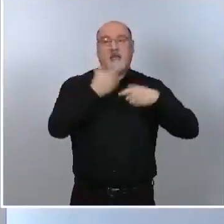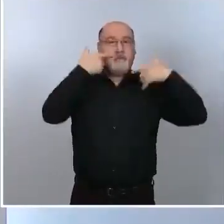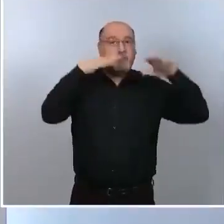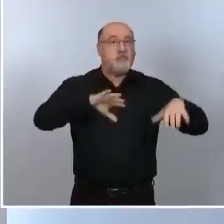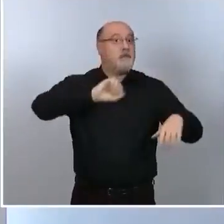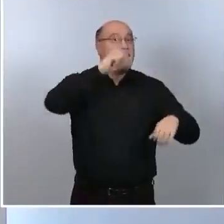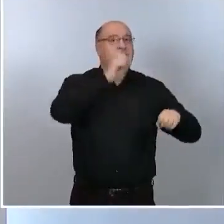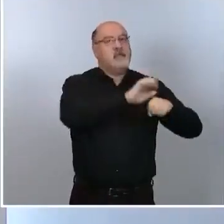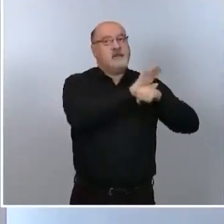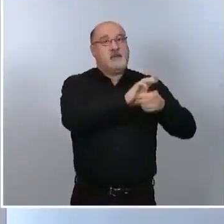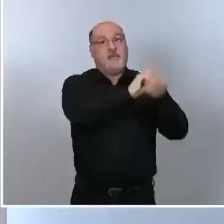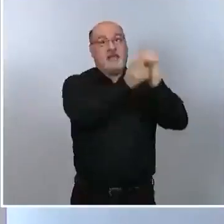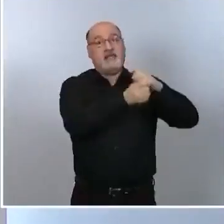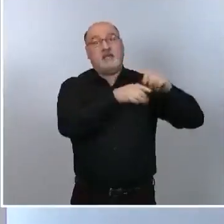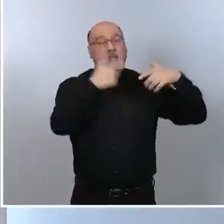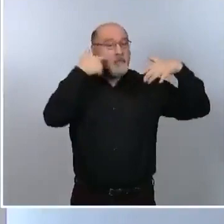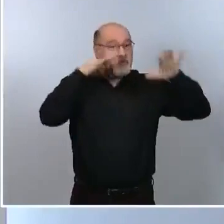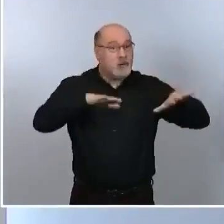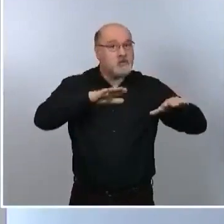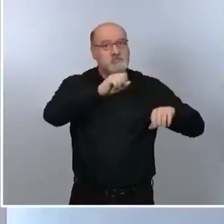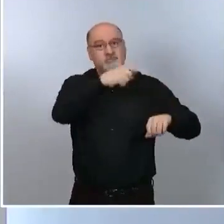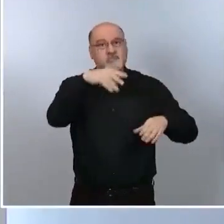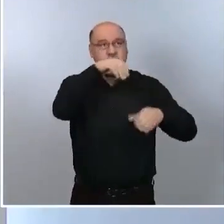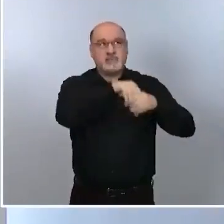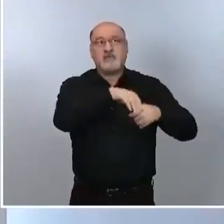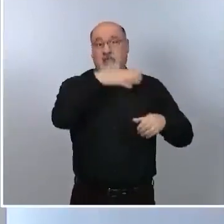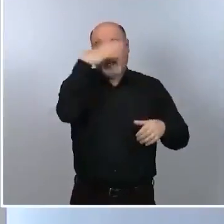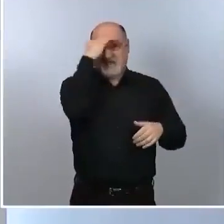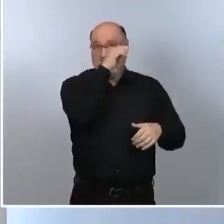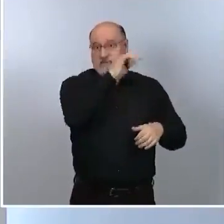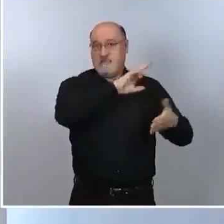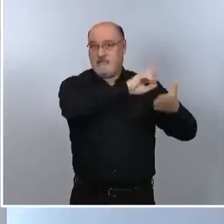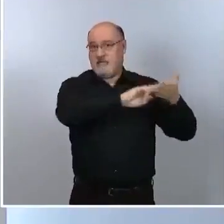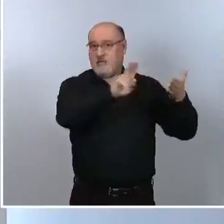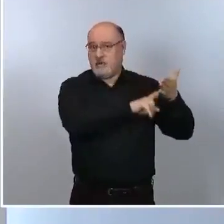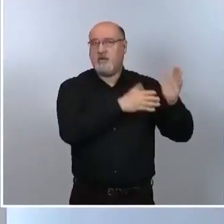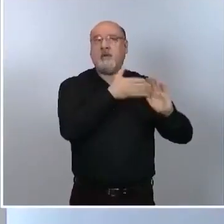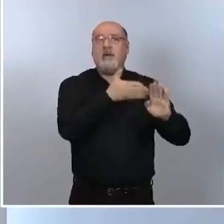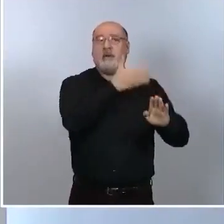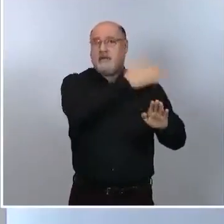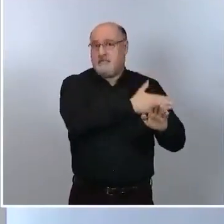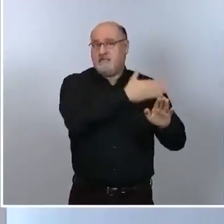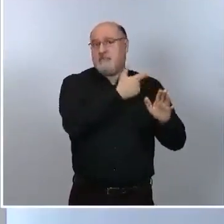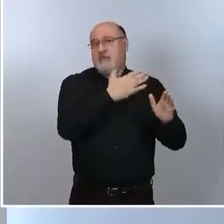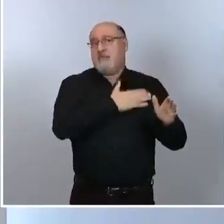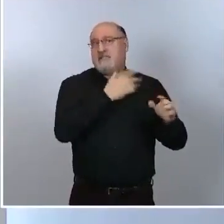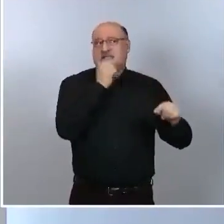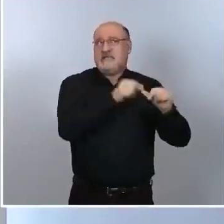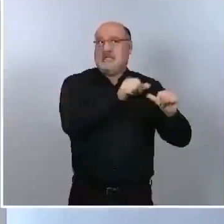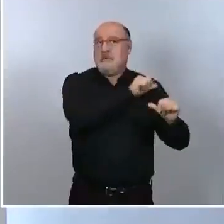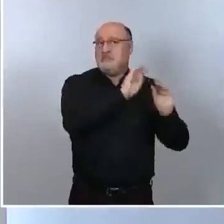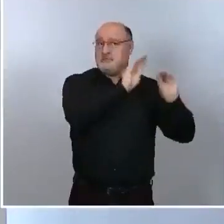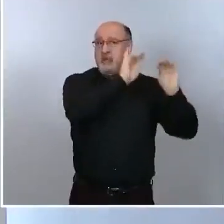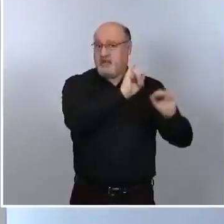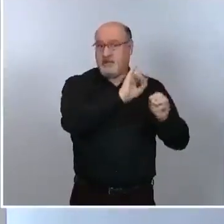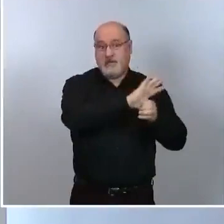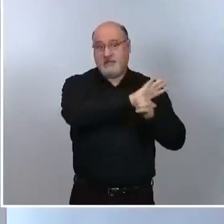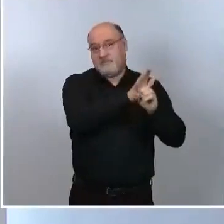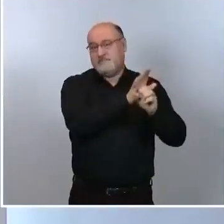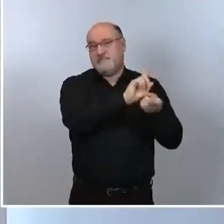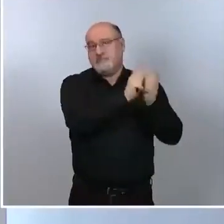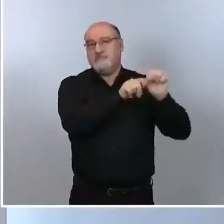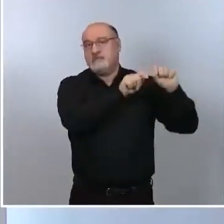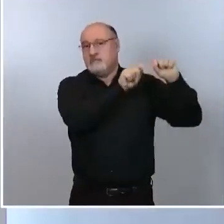digamos se diagnosticó en el Reino Unido, si bien tenía presencia antes del mes de septiembre, pero que ha tenido una importante